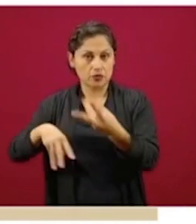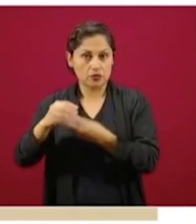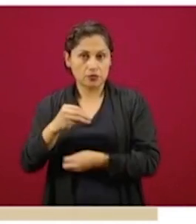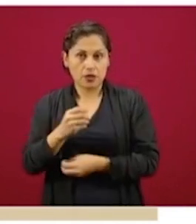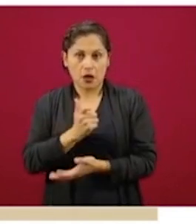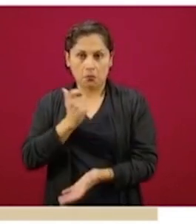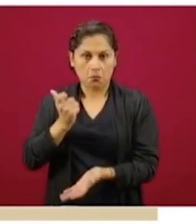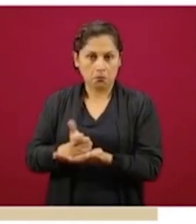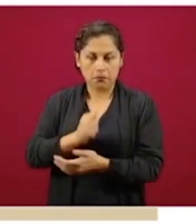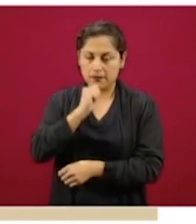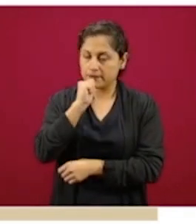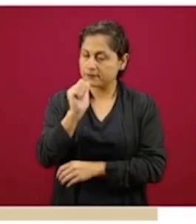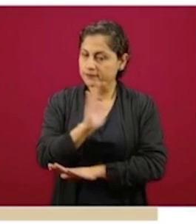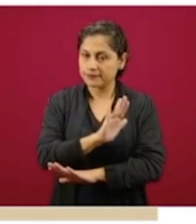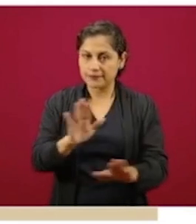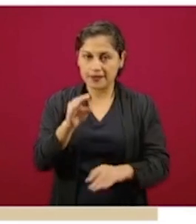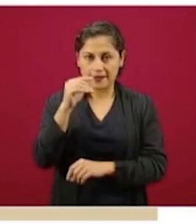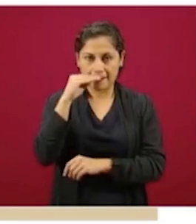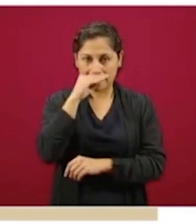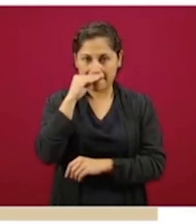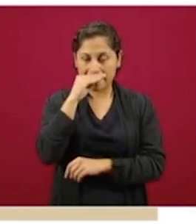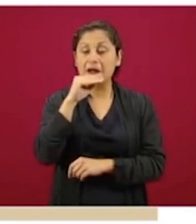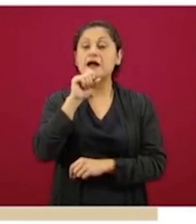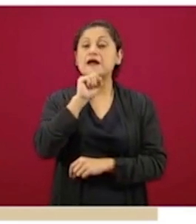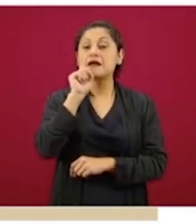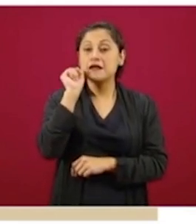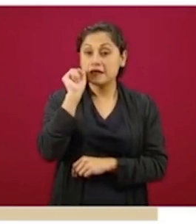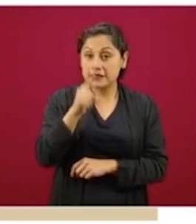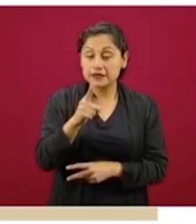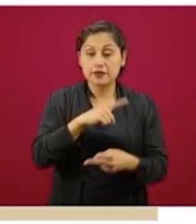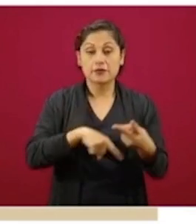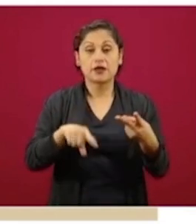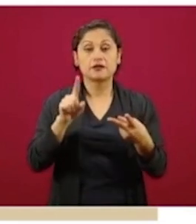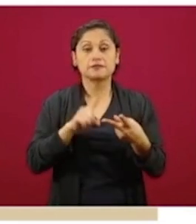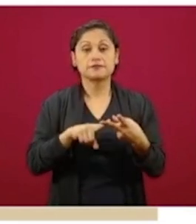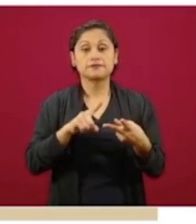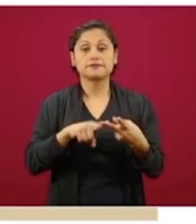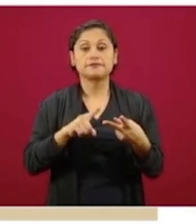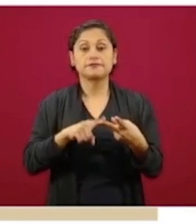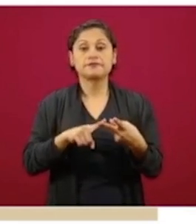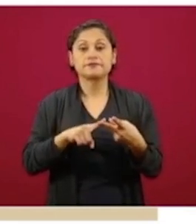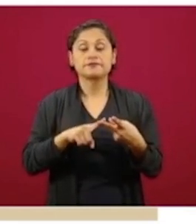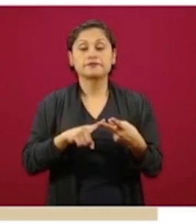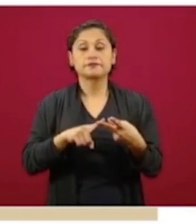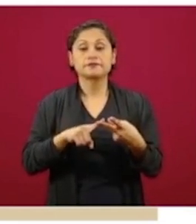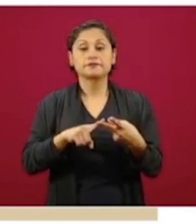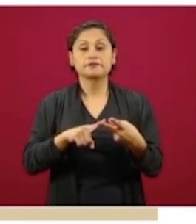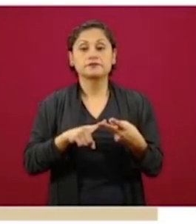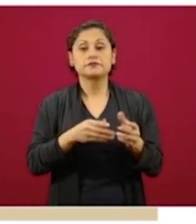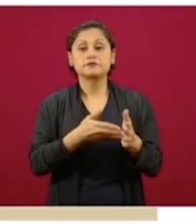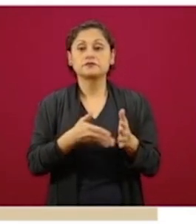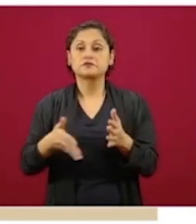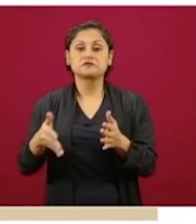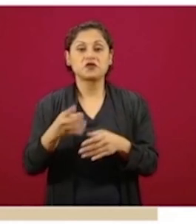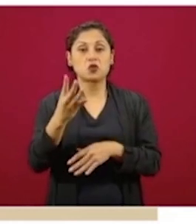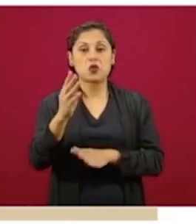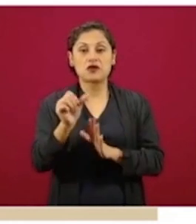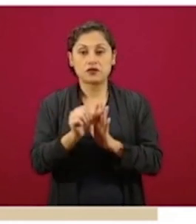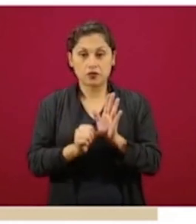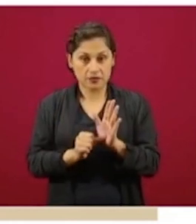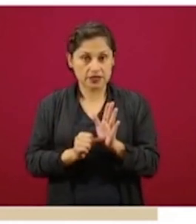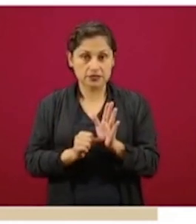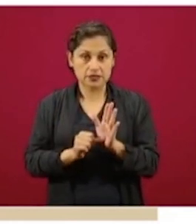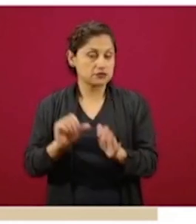dos, que el periodo, el plazo, el horizonte para finalizar este proyecto promedio es de cuatro meses. Entonces,